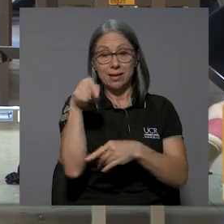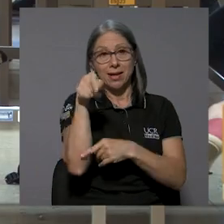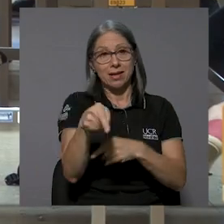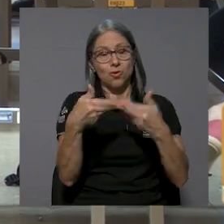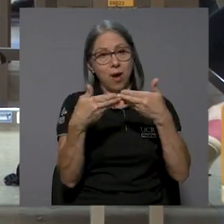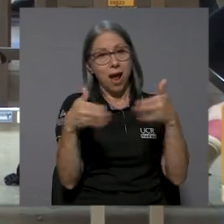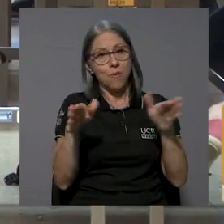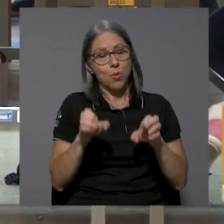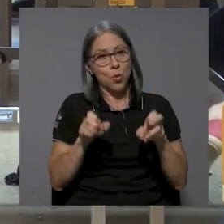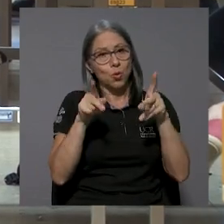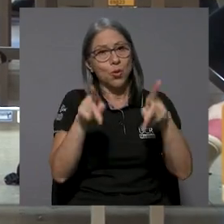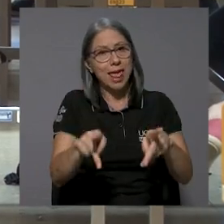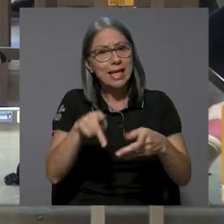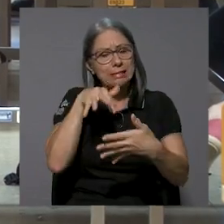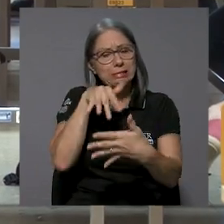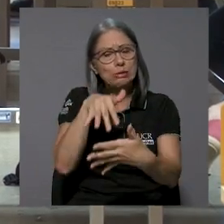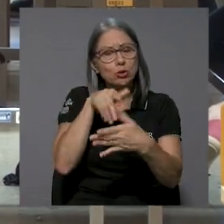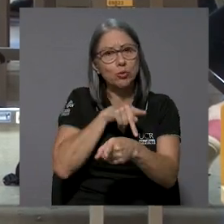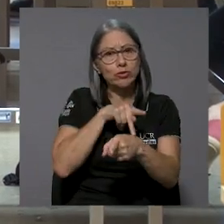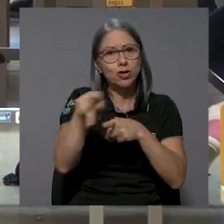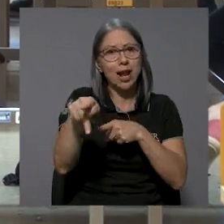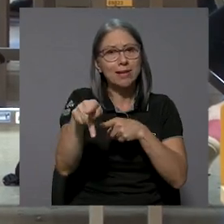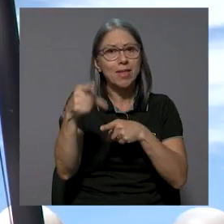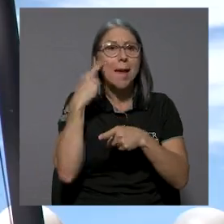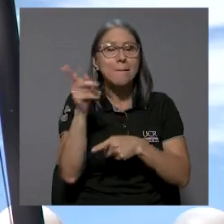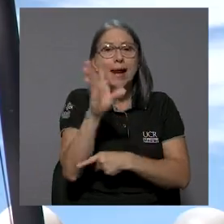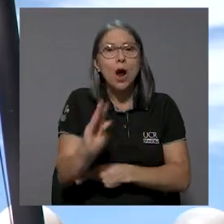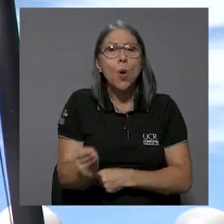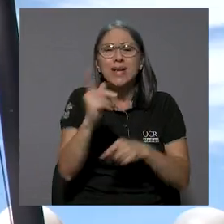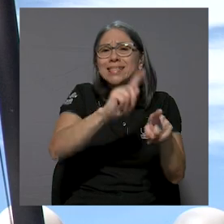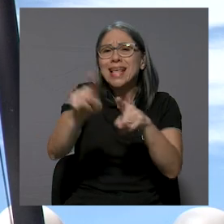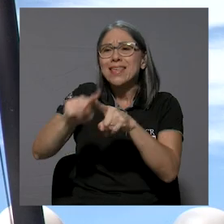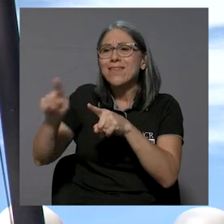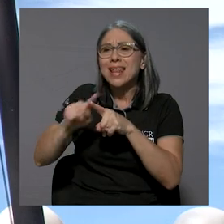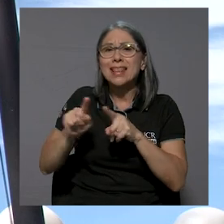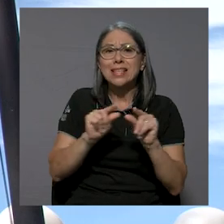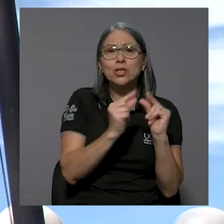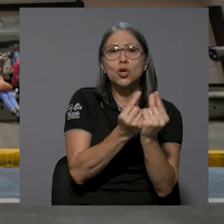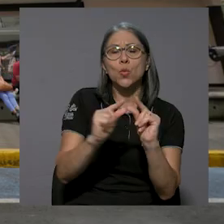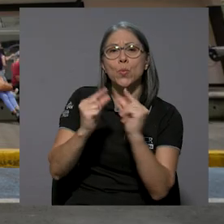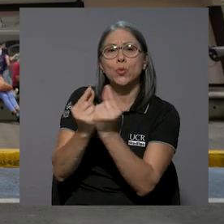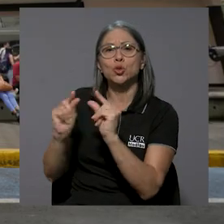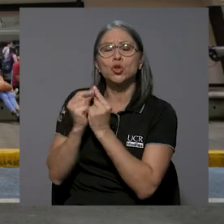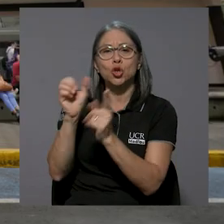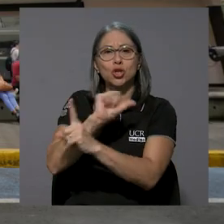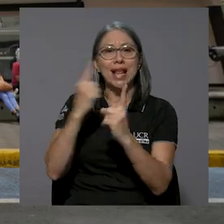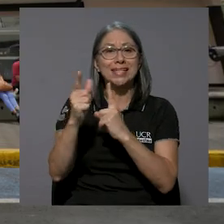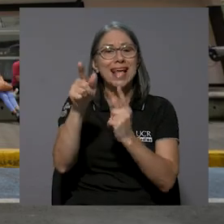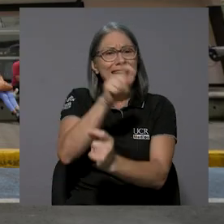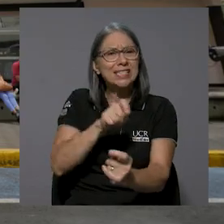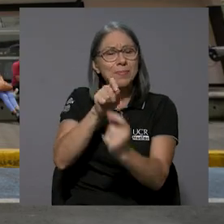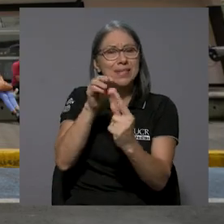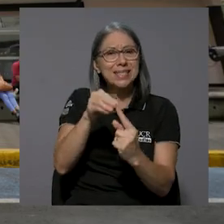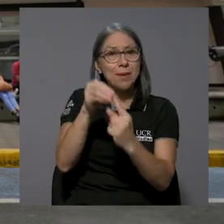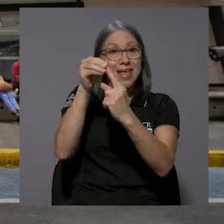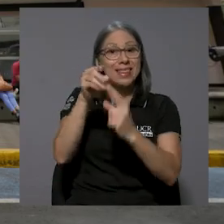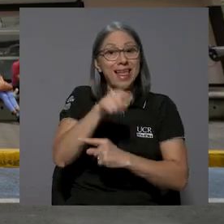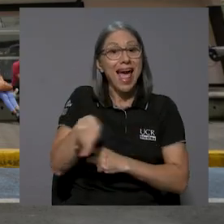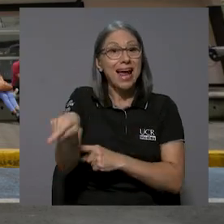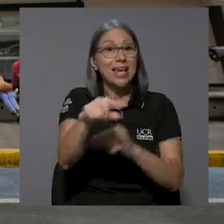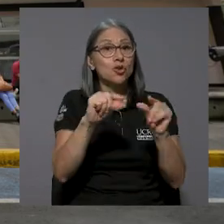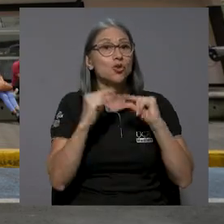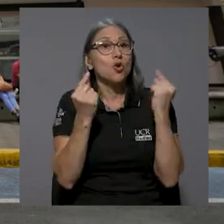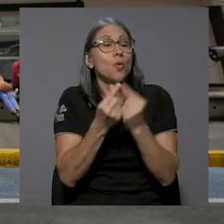oportunidades de formación profesional a jóvenes de todos los estratos sociales, en especial a aquellos de sectores más